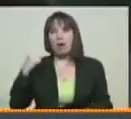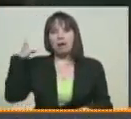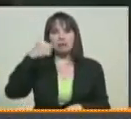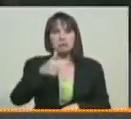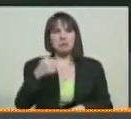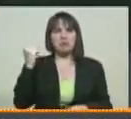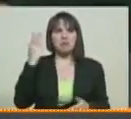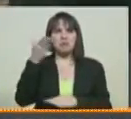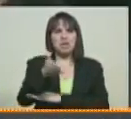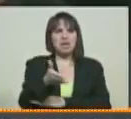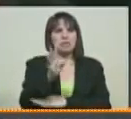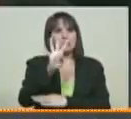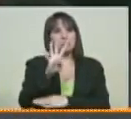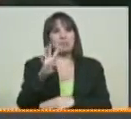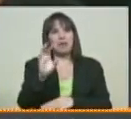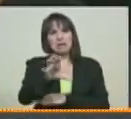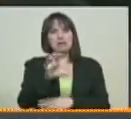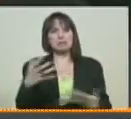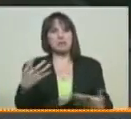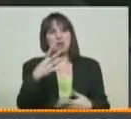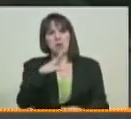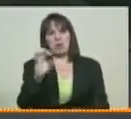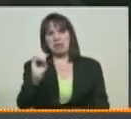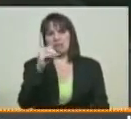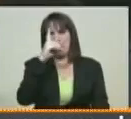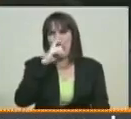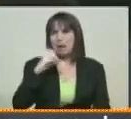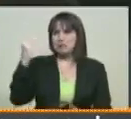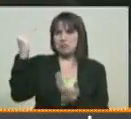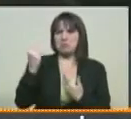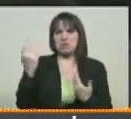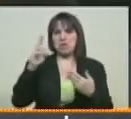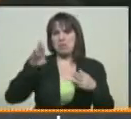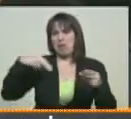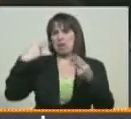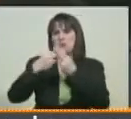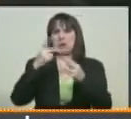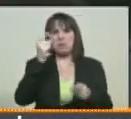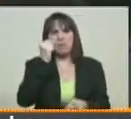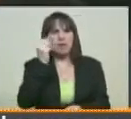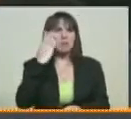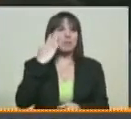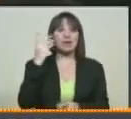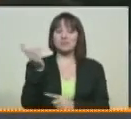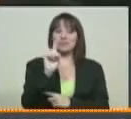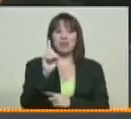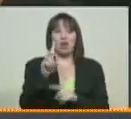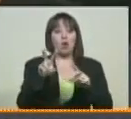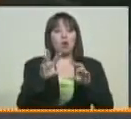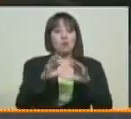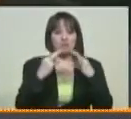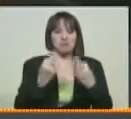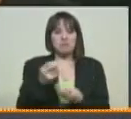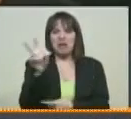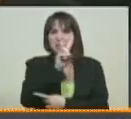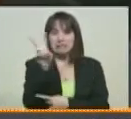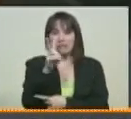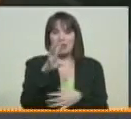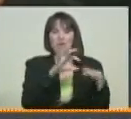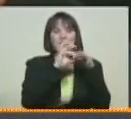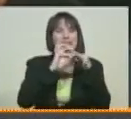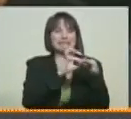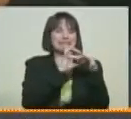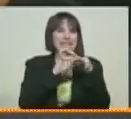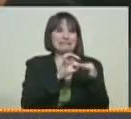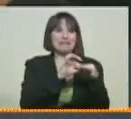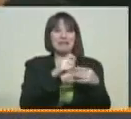con este país? Ah, yo tengo 40 años aquí, más nunca vio a su mamá, a papá, más nadie. Nosotros los venezolanos somos más unidos por esa parte. Yo creo que